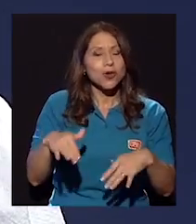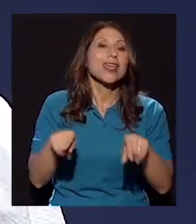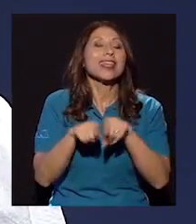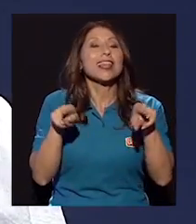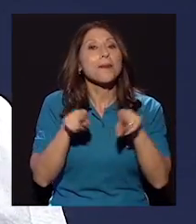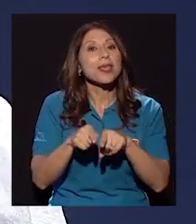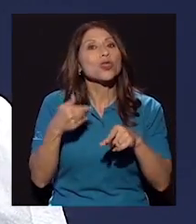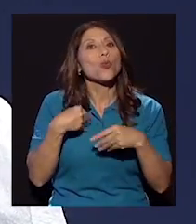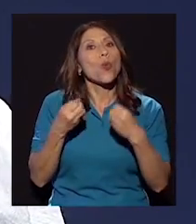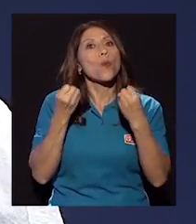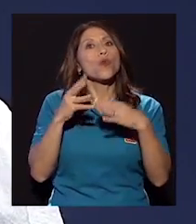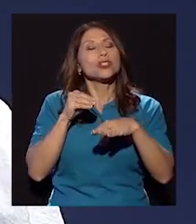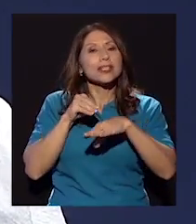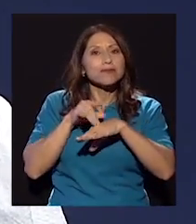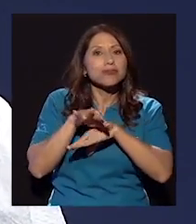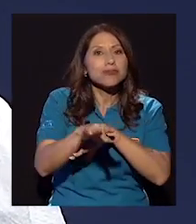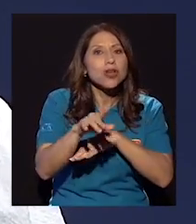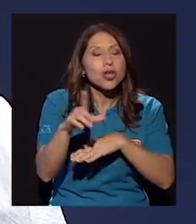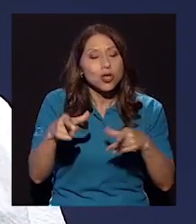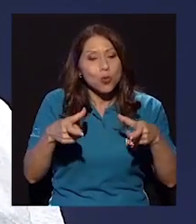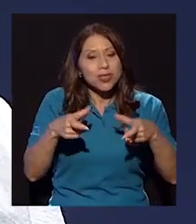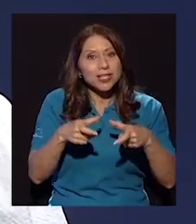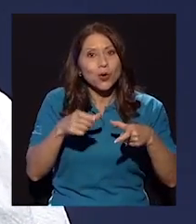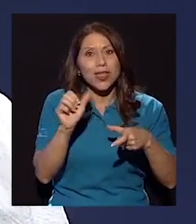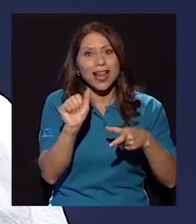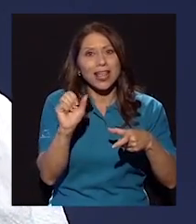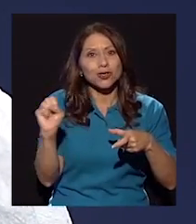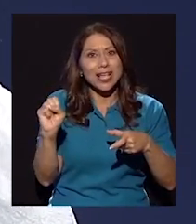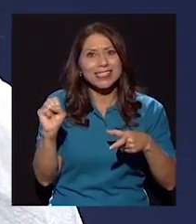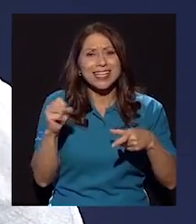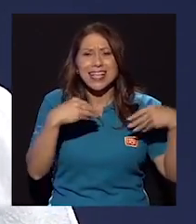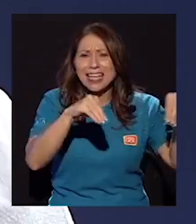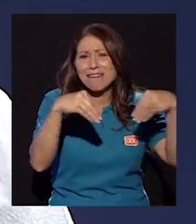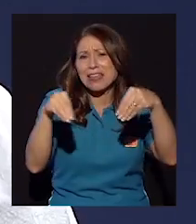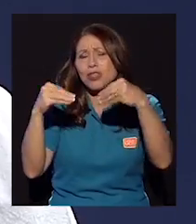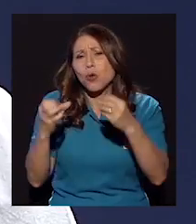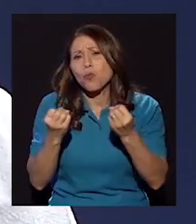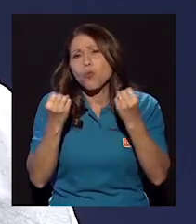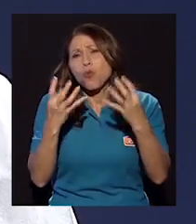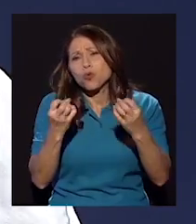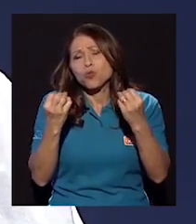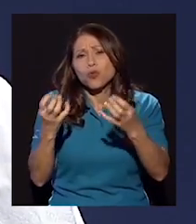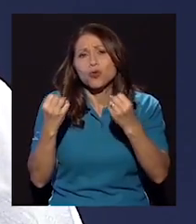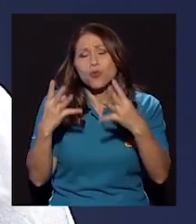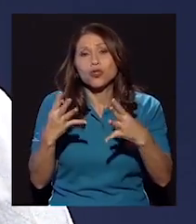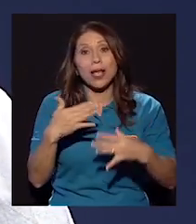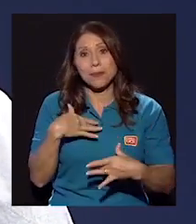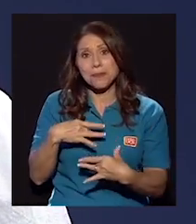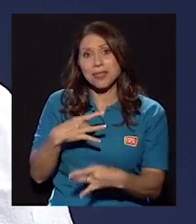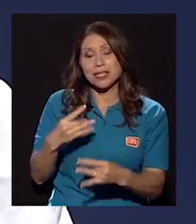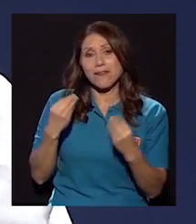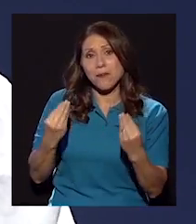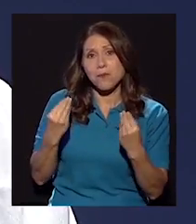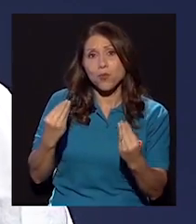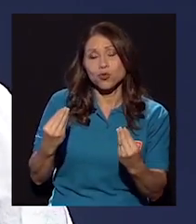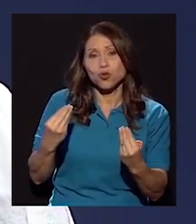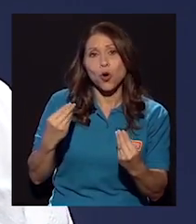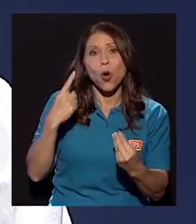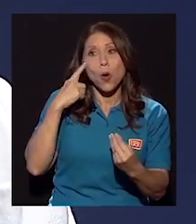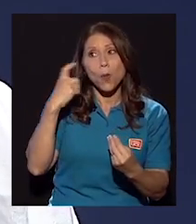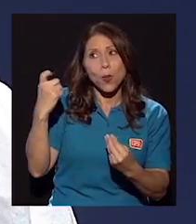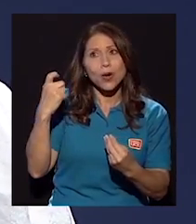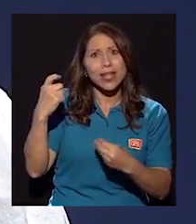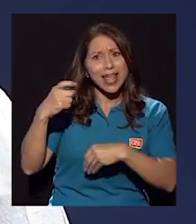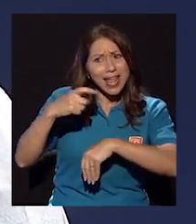Alejandro Sanz que vendió millones de copias y que además a mí me interesaba mucho porque me pilló justo en el momento de